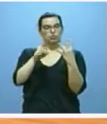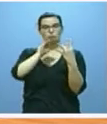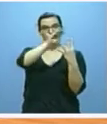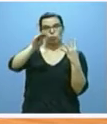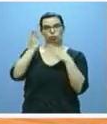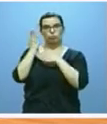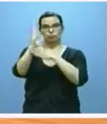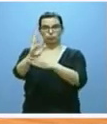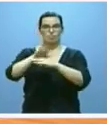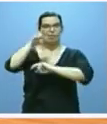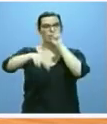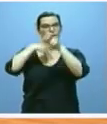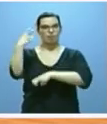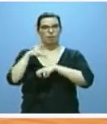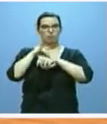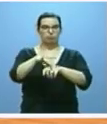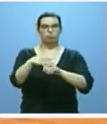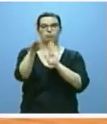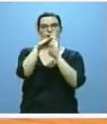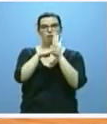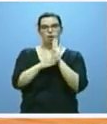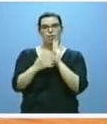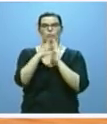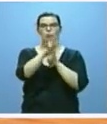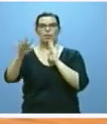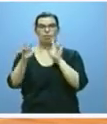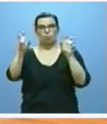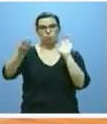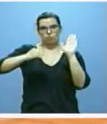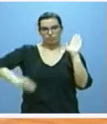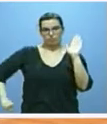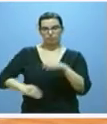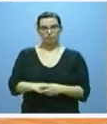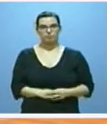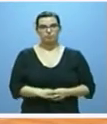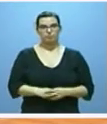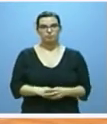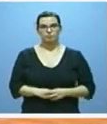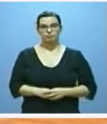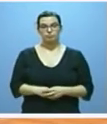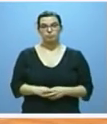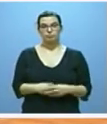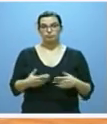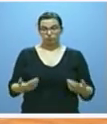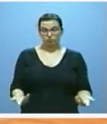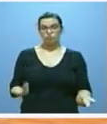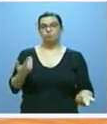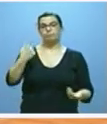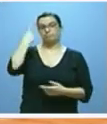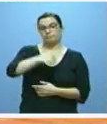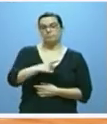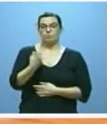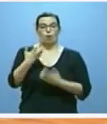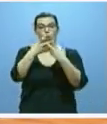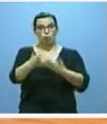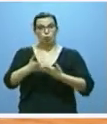permitido actualizar la agenda con 55 nuevas medidas. Todo ello desde la consideración de la importancia que para luchar